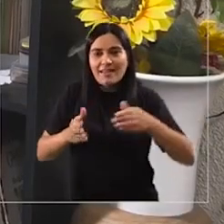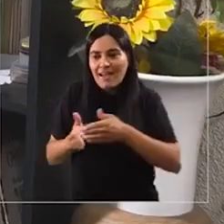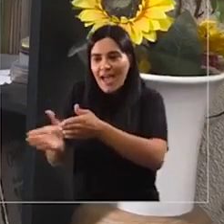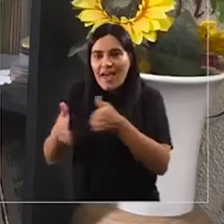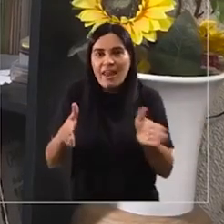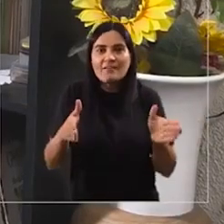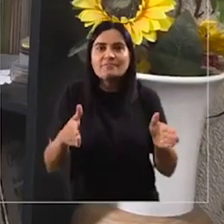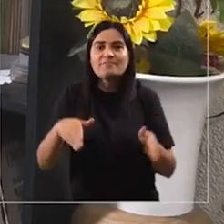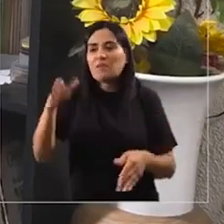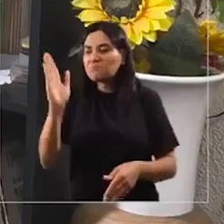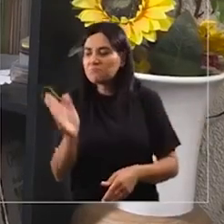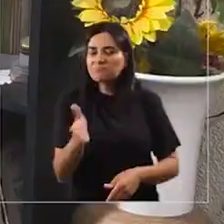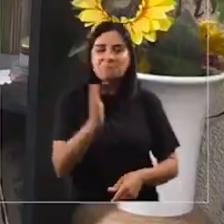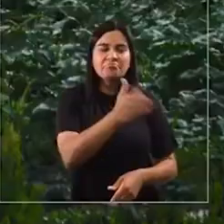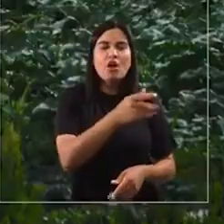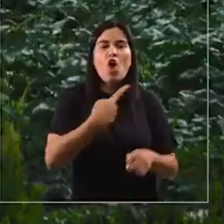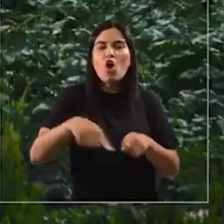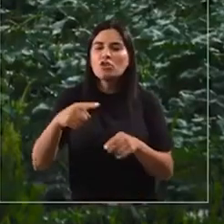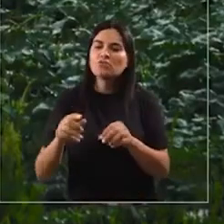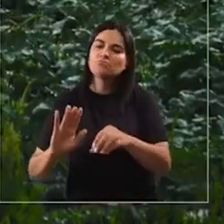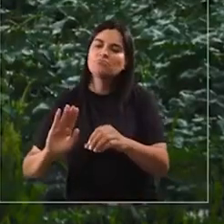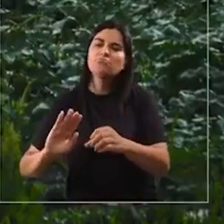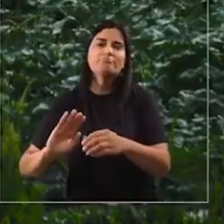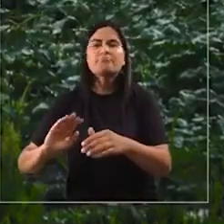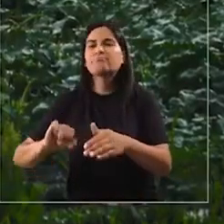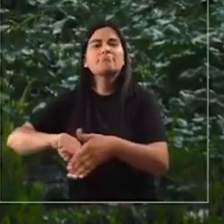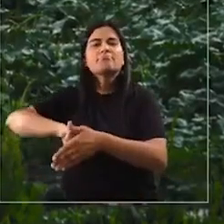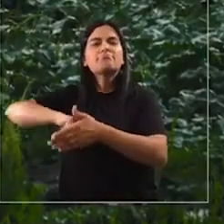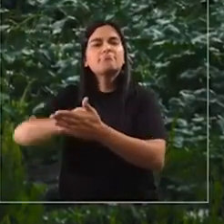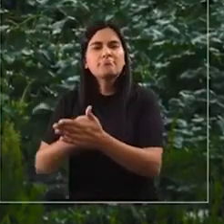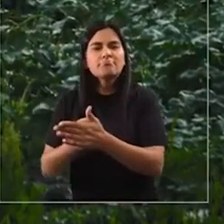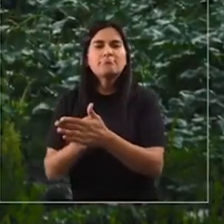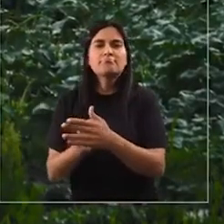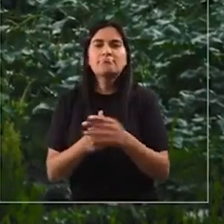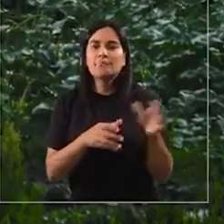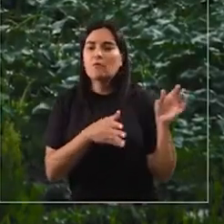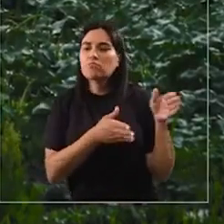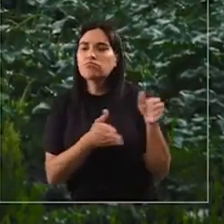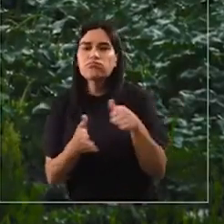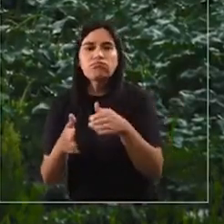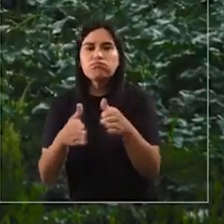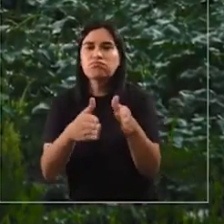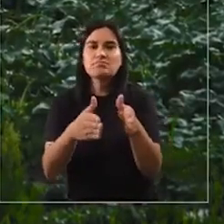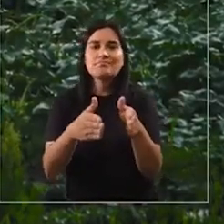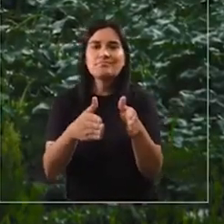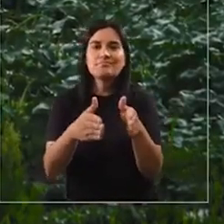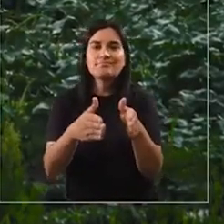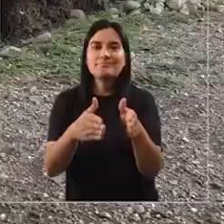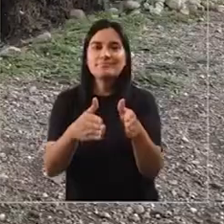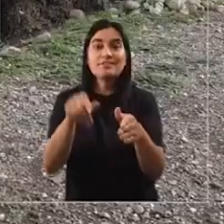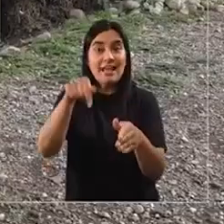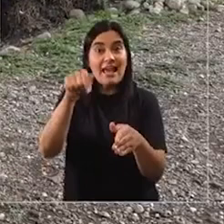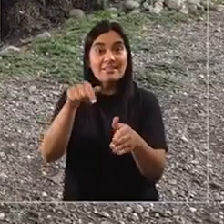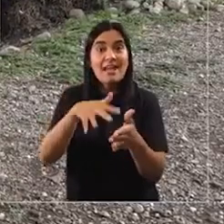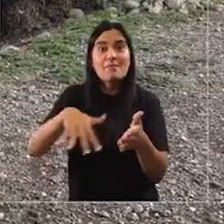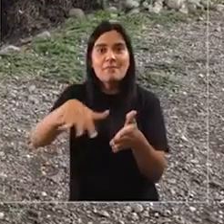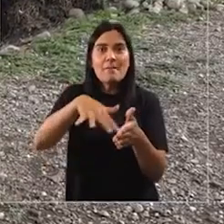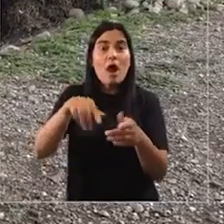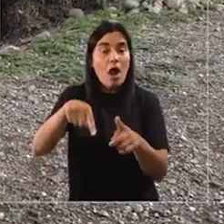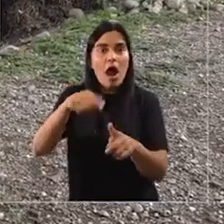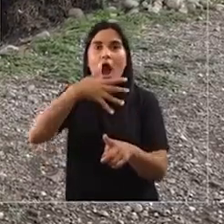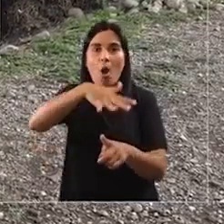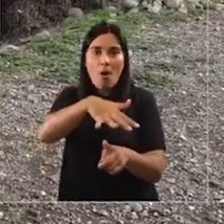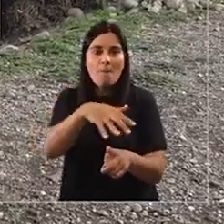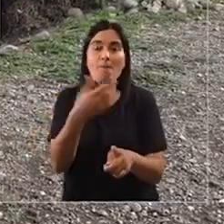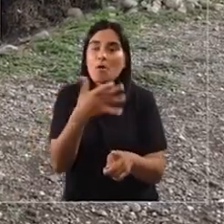simplemente fueron desviados en una etapa anterior a llegar acá a la comuna. El humedal es el principal problema del agua